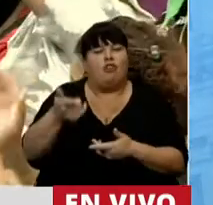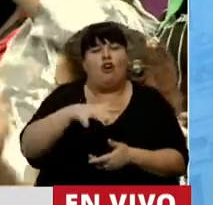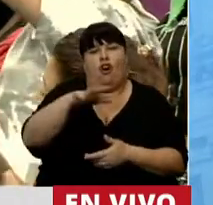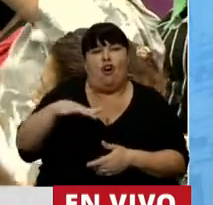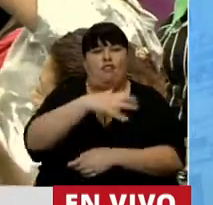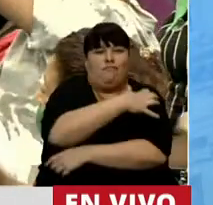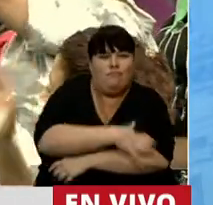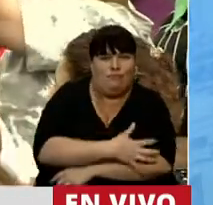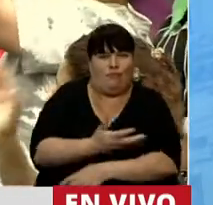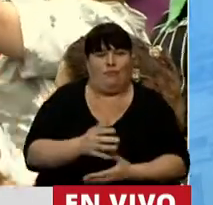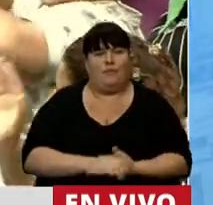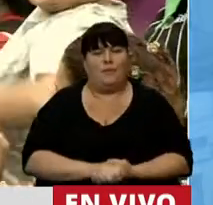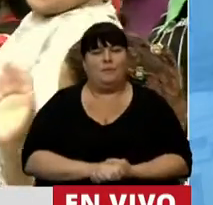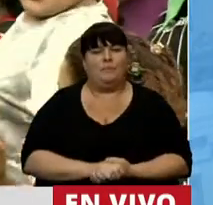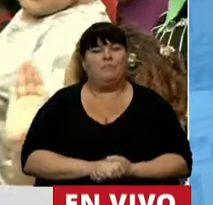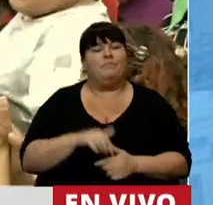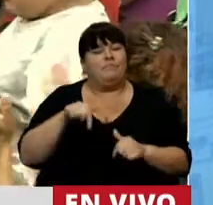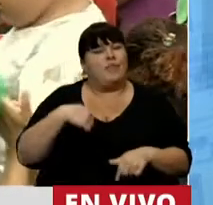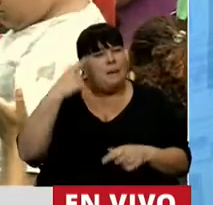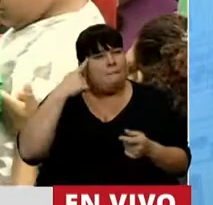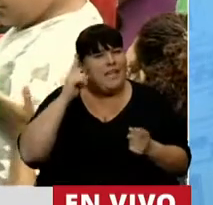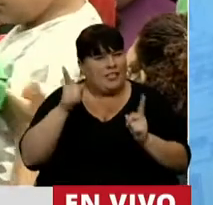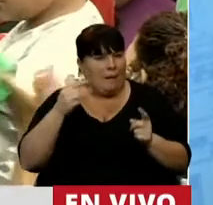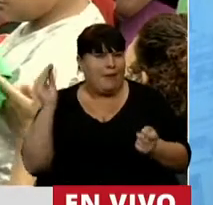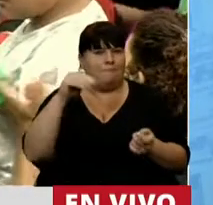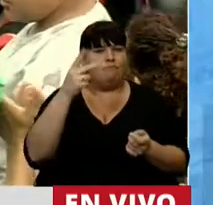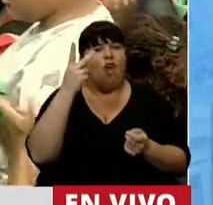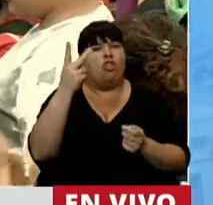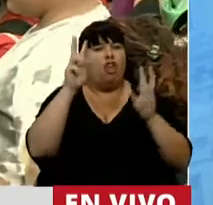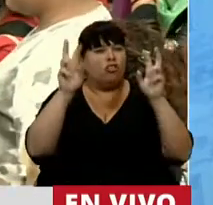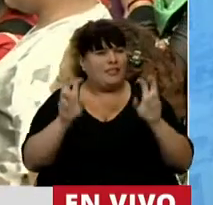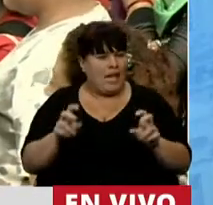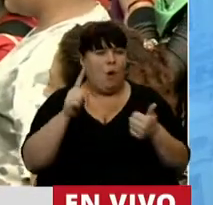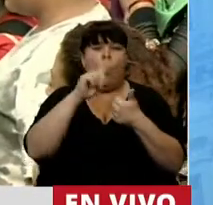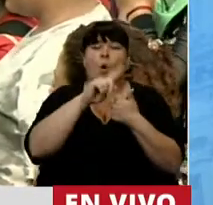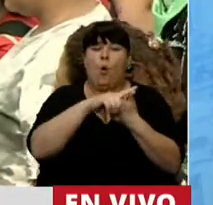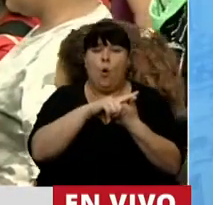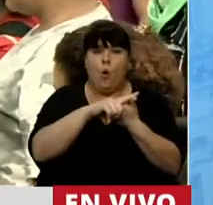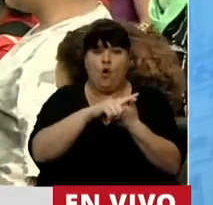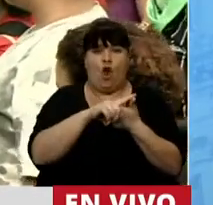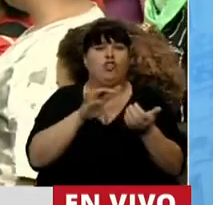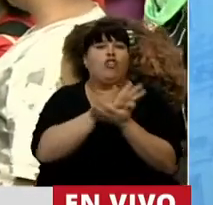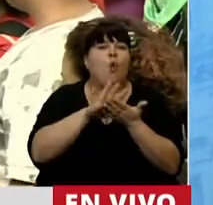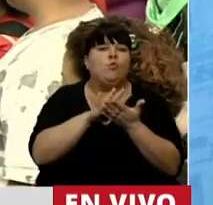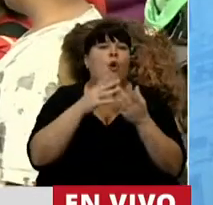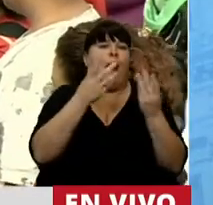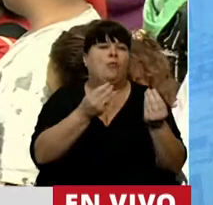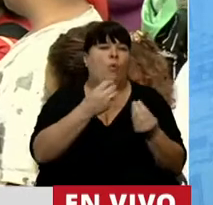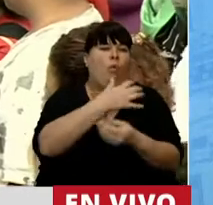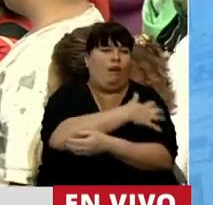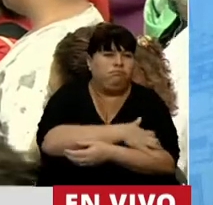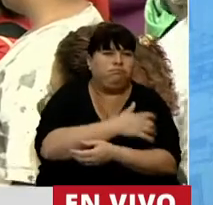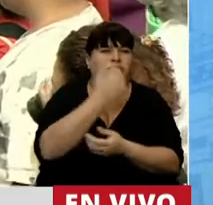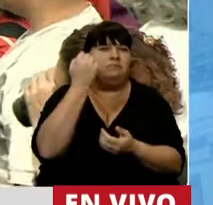sectores más vulnerables. Y aquí creo agregar a su vez dos condiciones que son, por un lado, dar respuesta a la vulnerabilidad social